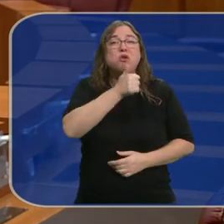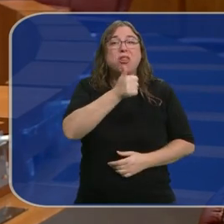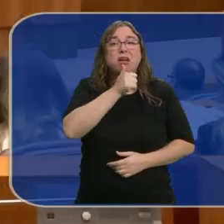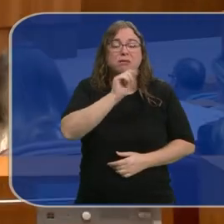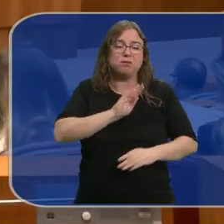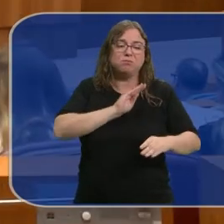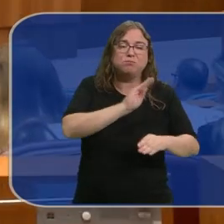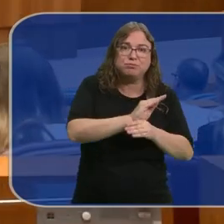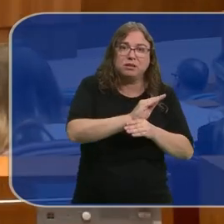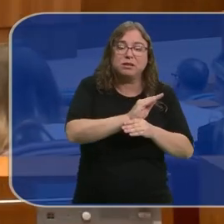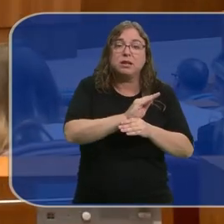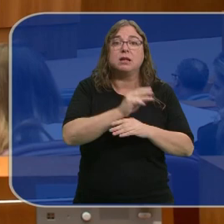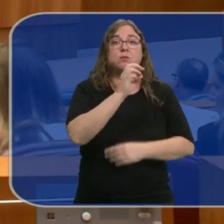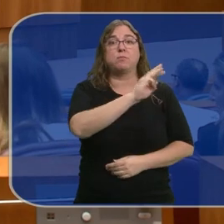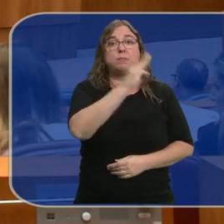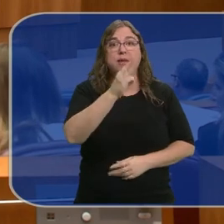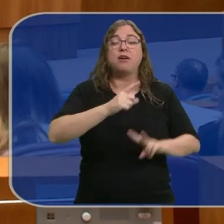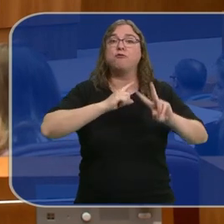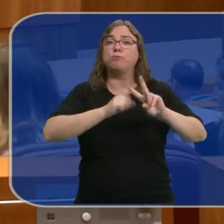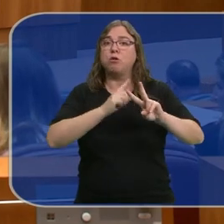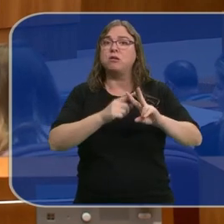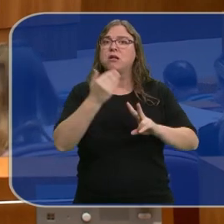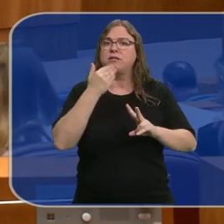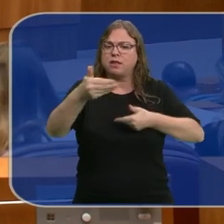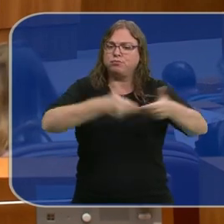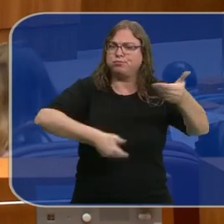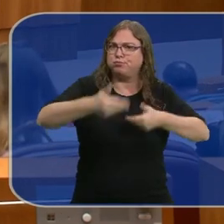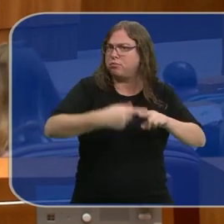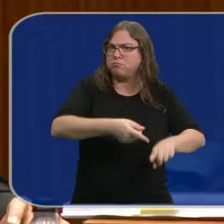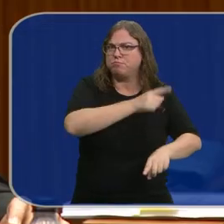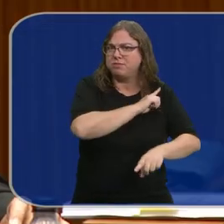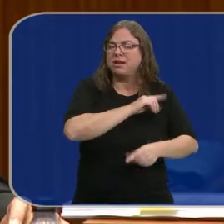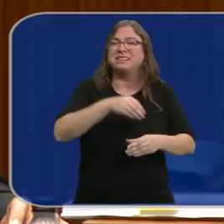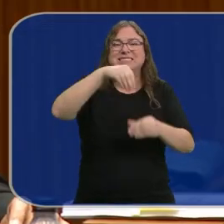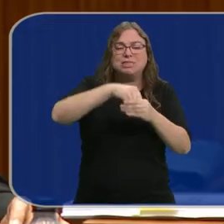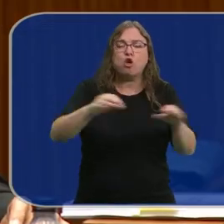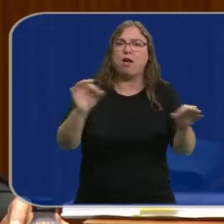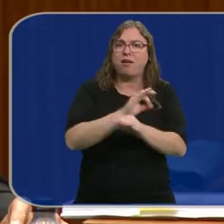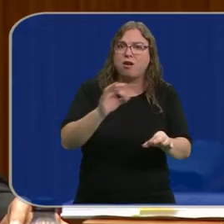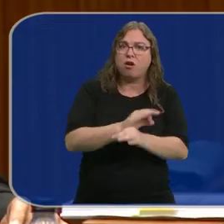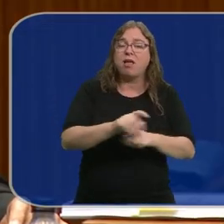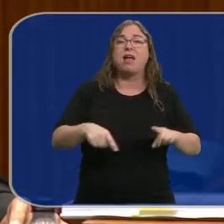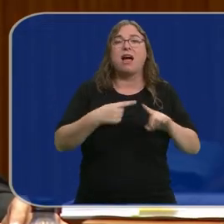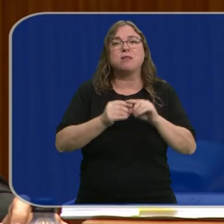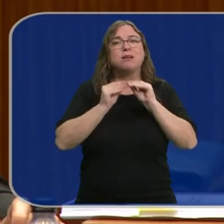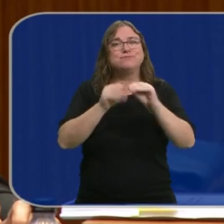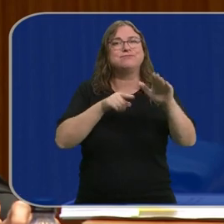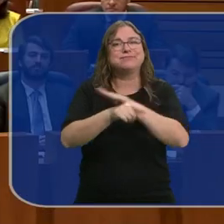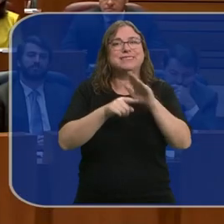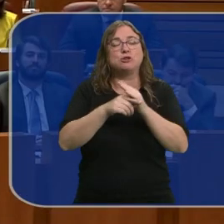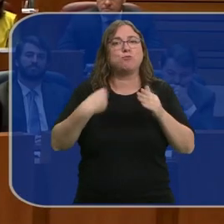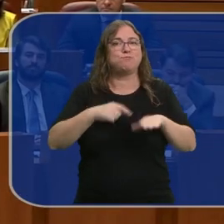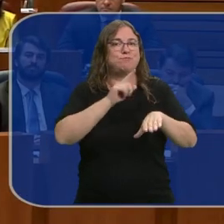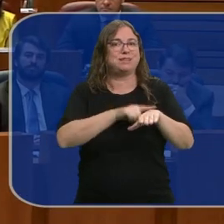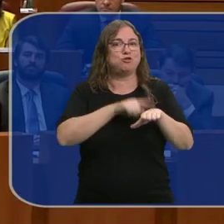recibido esa ayuda. Partido Popular y Vox aseguran que han llegado más solicitudes que contenían errores y que además se estaba tramitando de forma